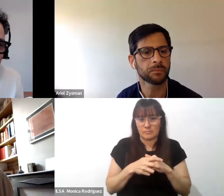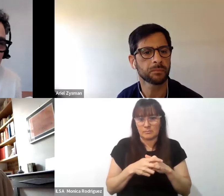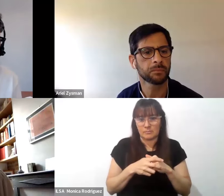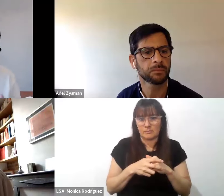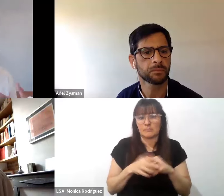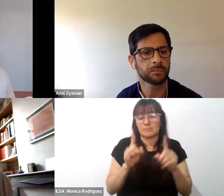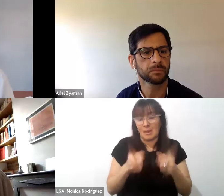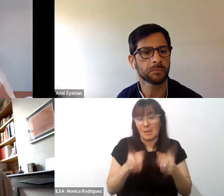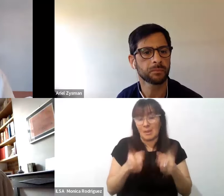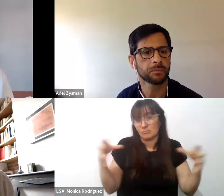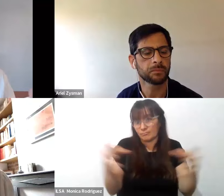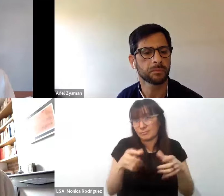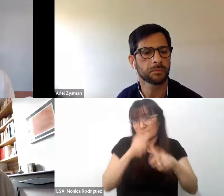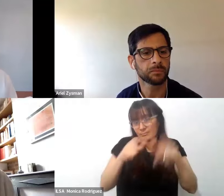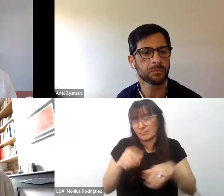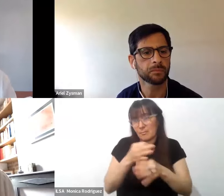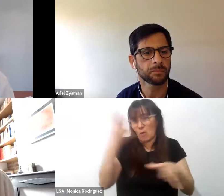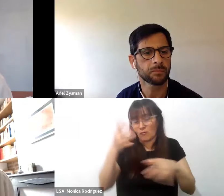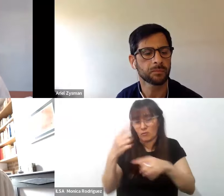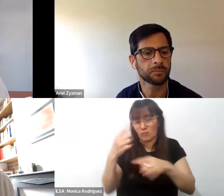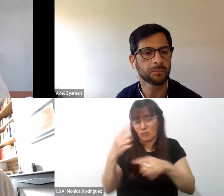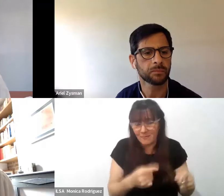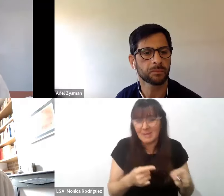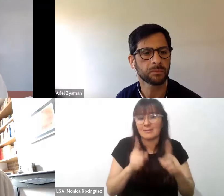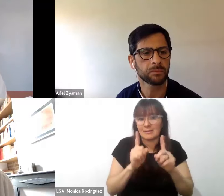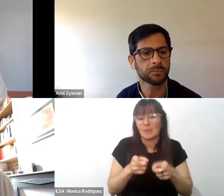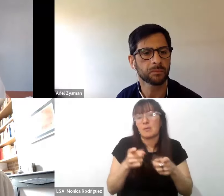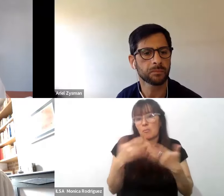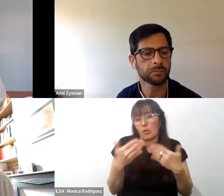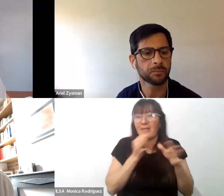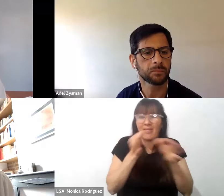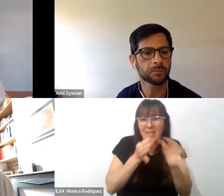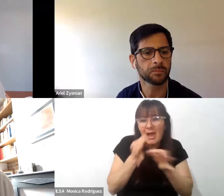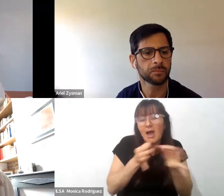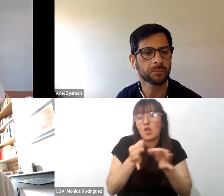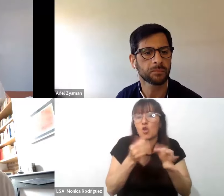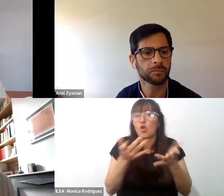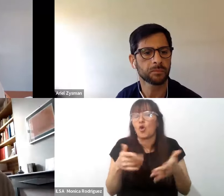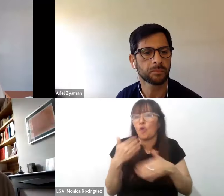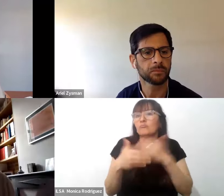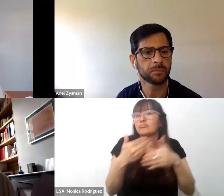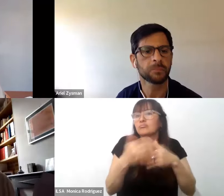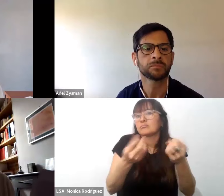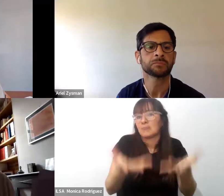transdisciplinares donde también se puede establecer un diálogo productivo para la mejora de la transformación